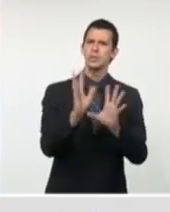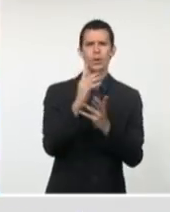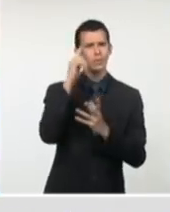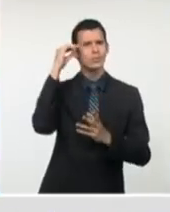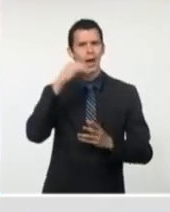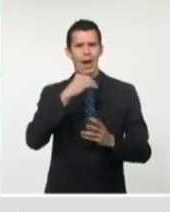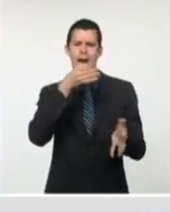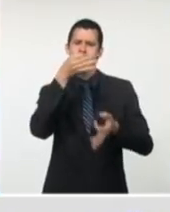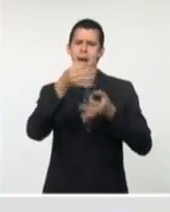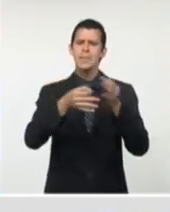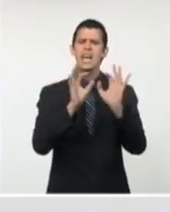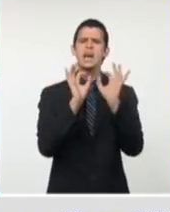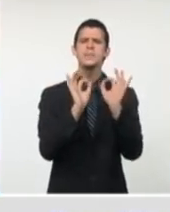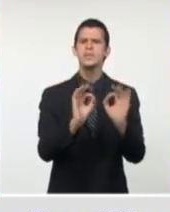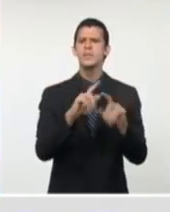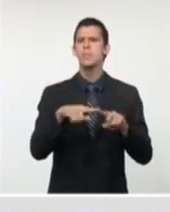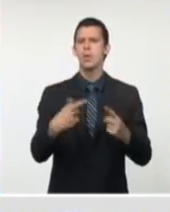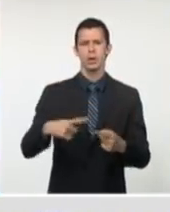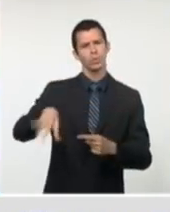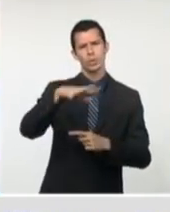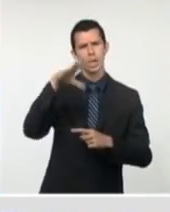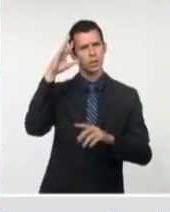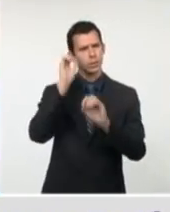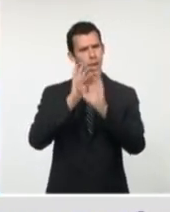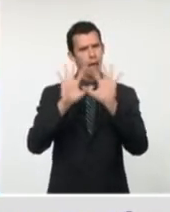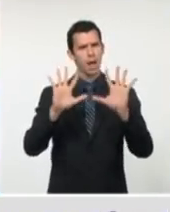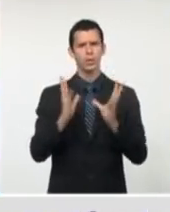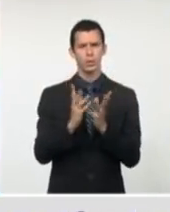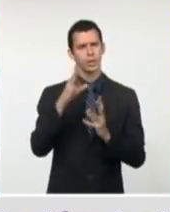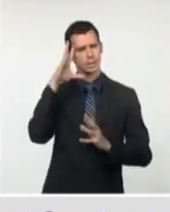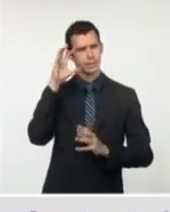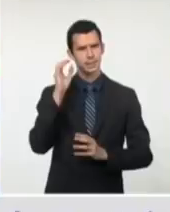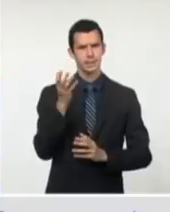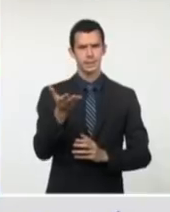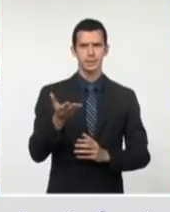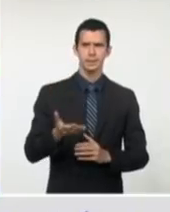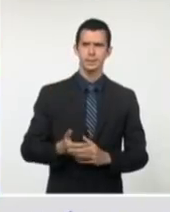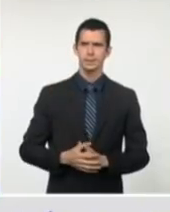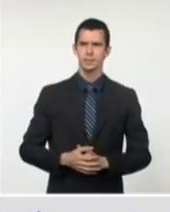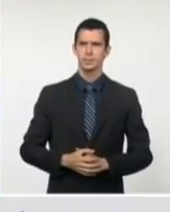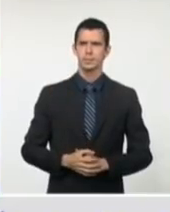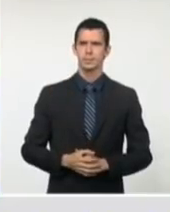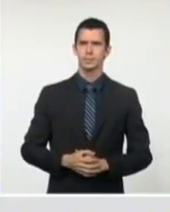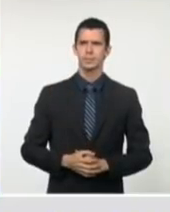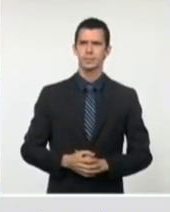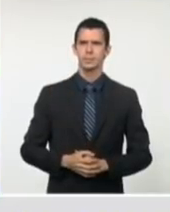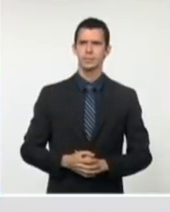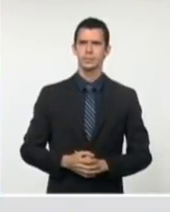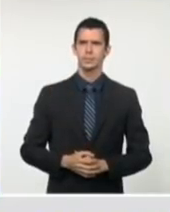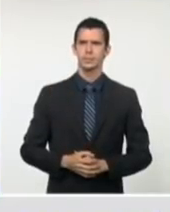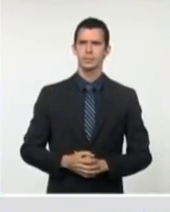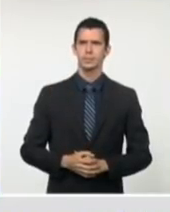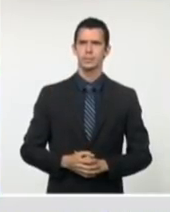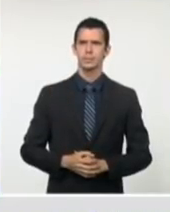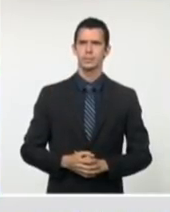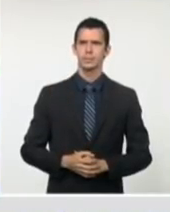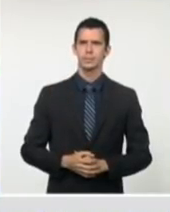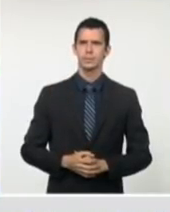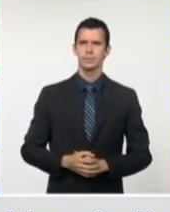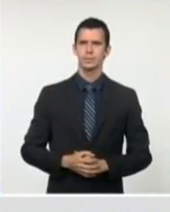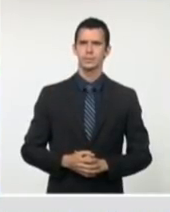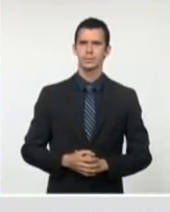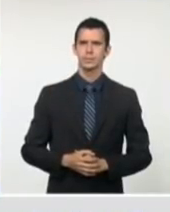esclarecido en nuestra población. Nuevas medidas a aplicar ante el incremento de casos importados con la COVID-19.